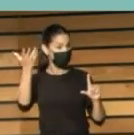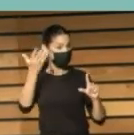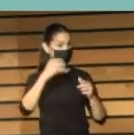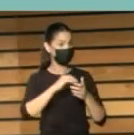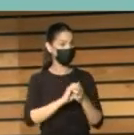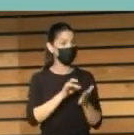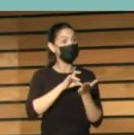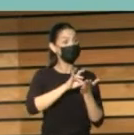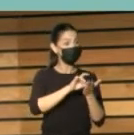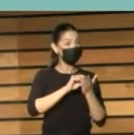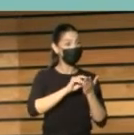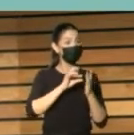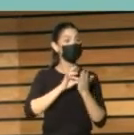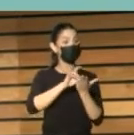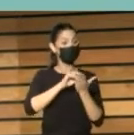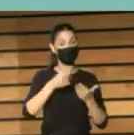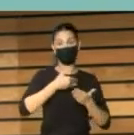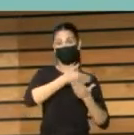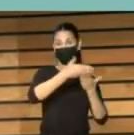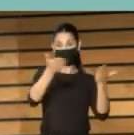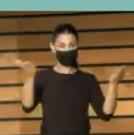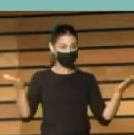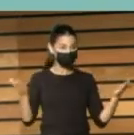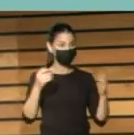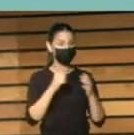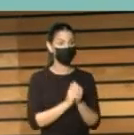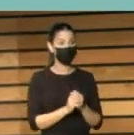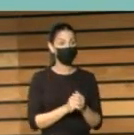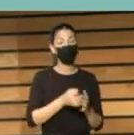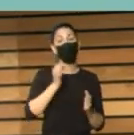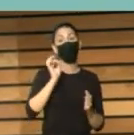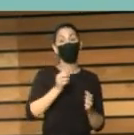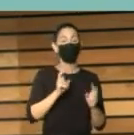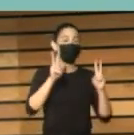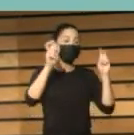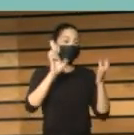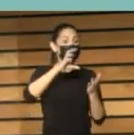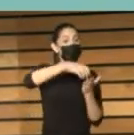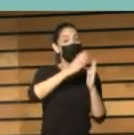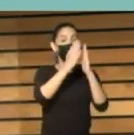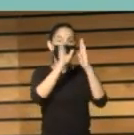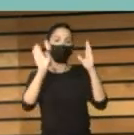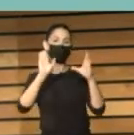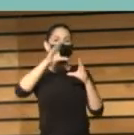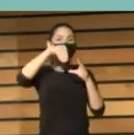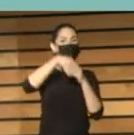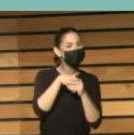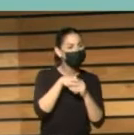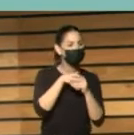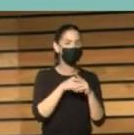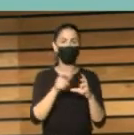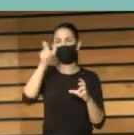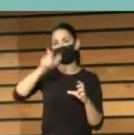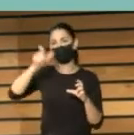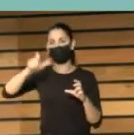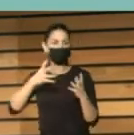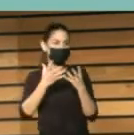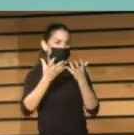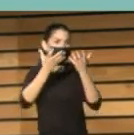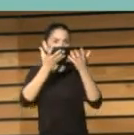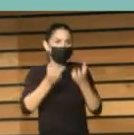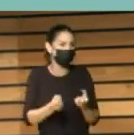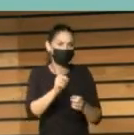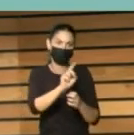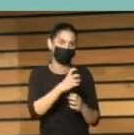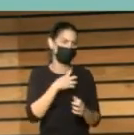Y aunque hasta hace poco la mayor parte de las bibliotecas tenían reducciones de aforo, no tenían colecciones en libre acceso, proporcionaban préstamo a